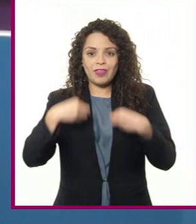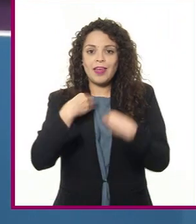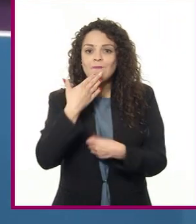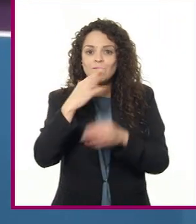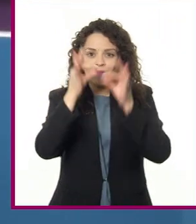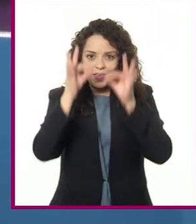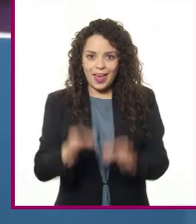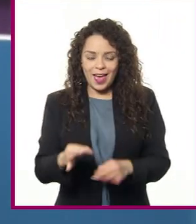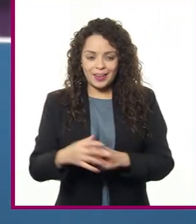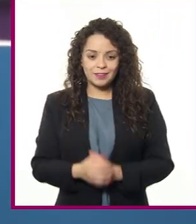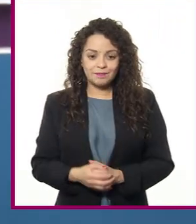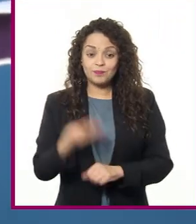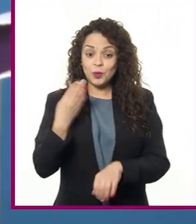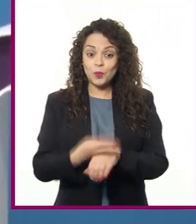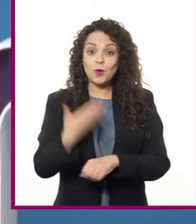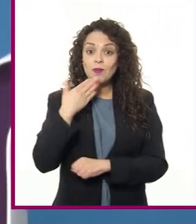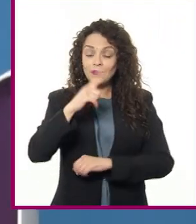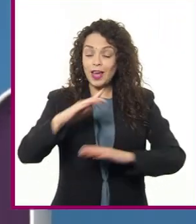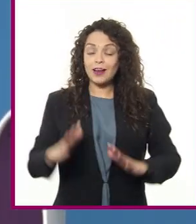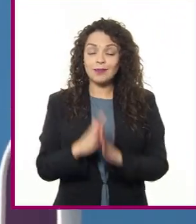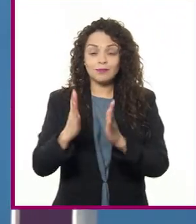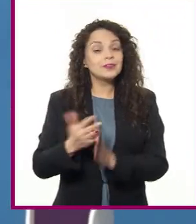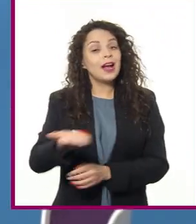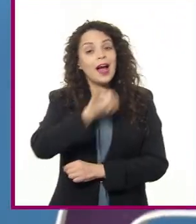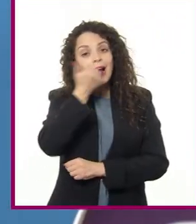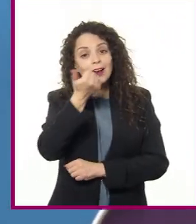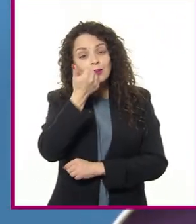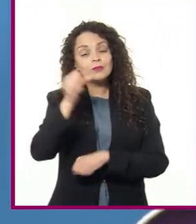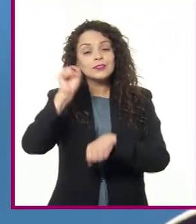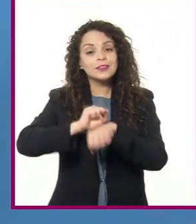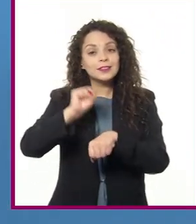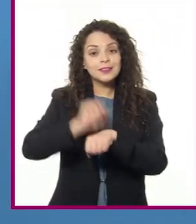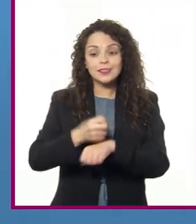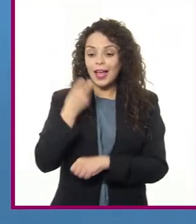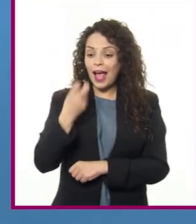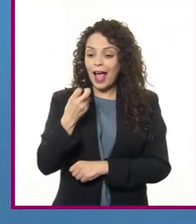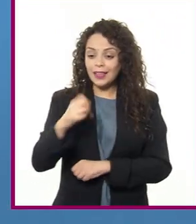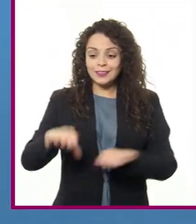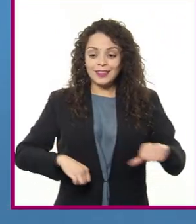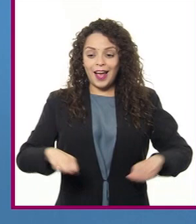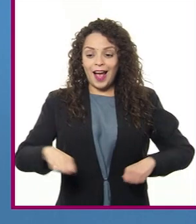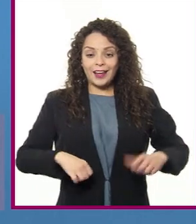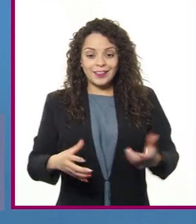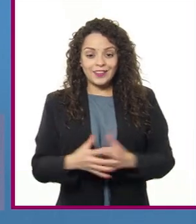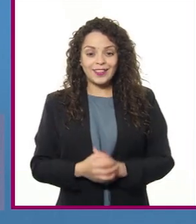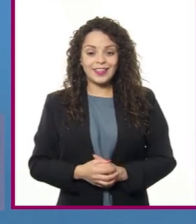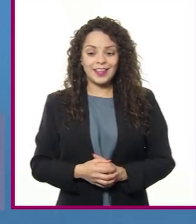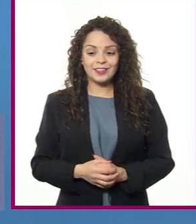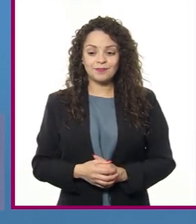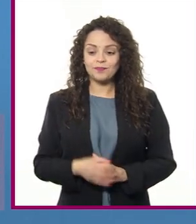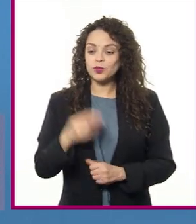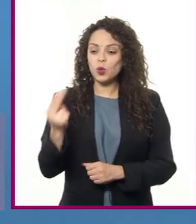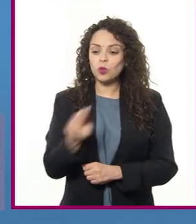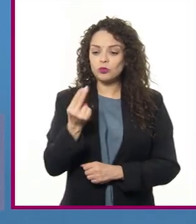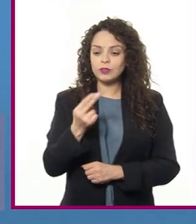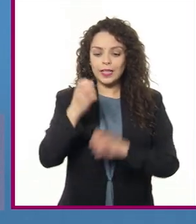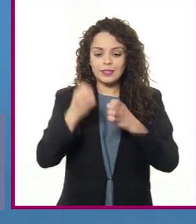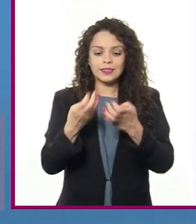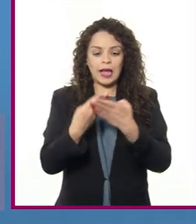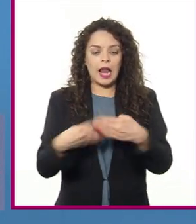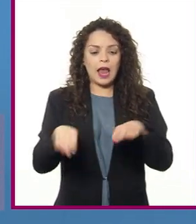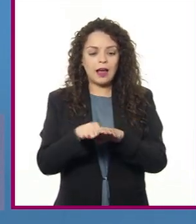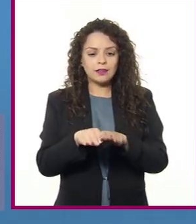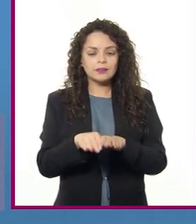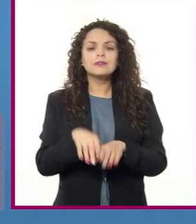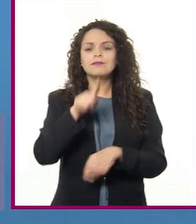¡Excelente la participación de las alumnas y los alumnos de secundaria en esta actividad! Y a ustedes en casa, ¿cómo